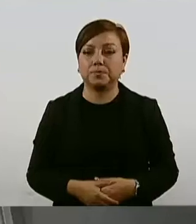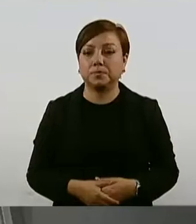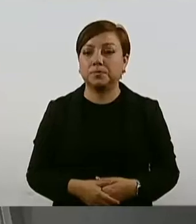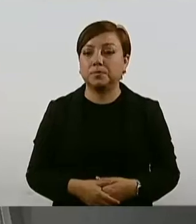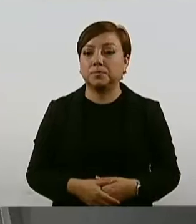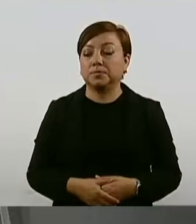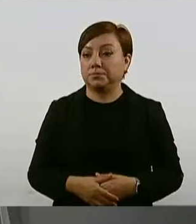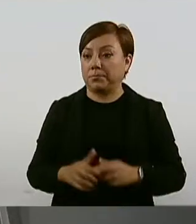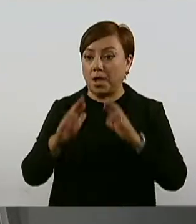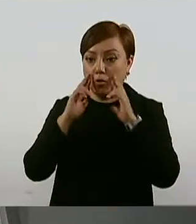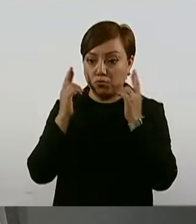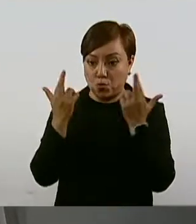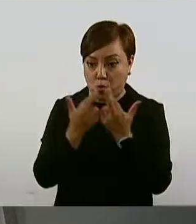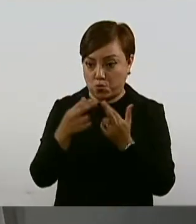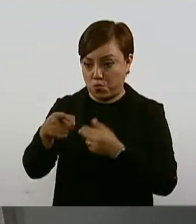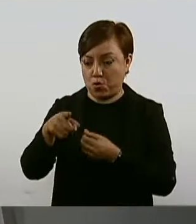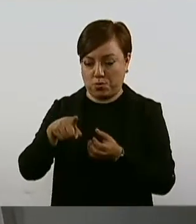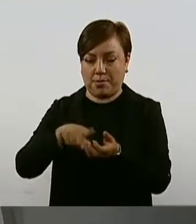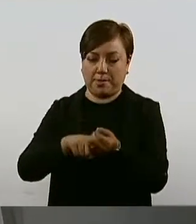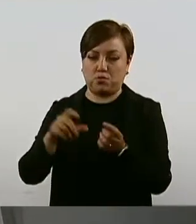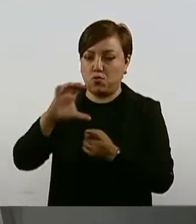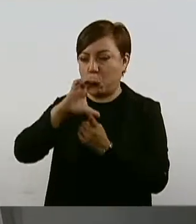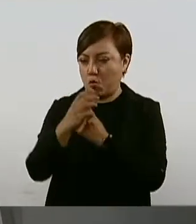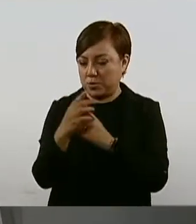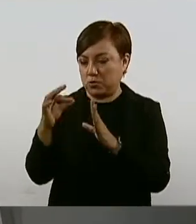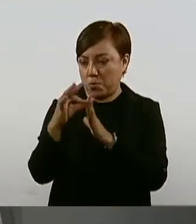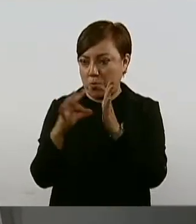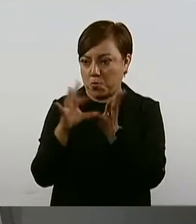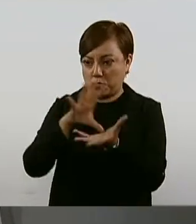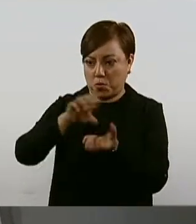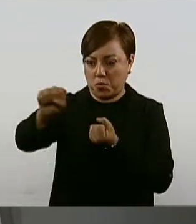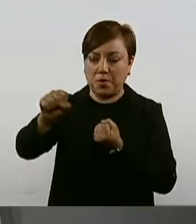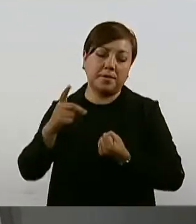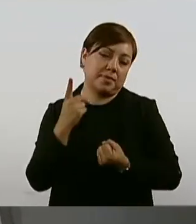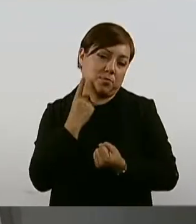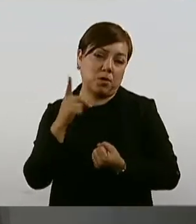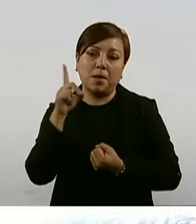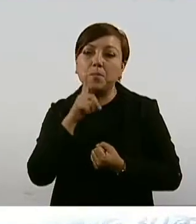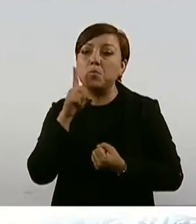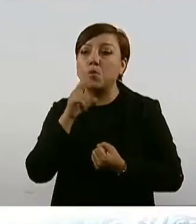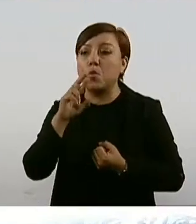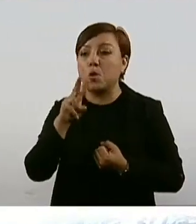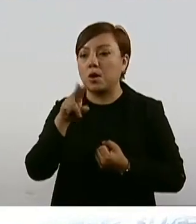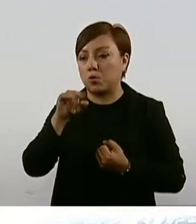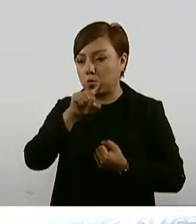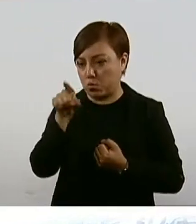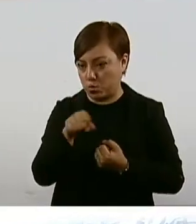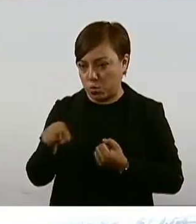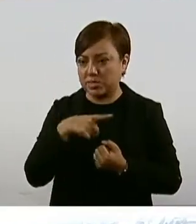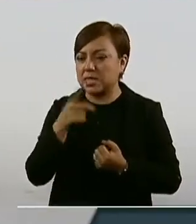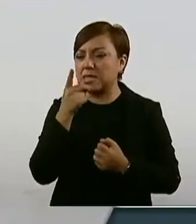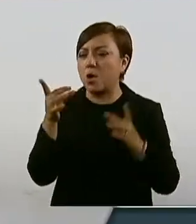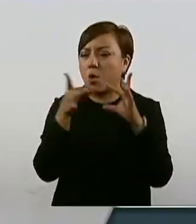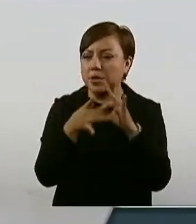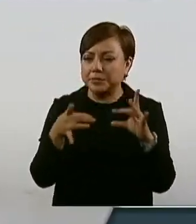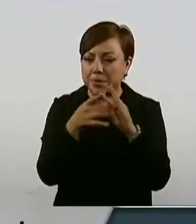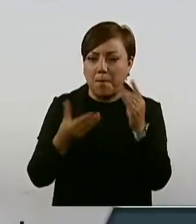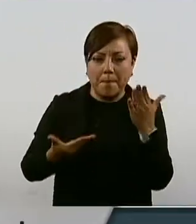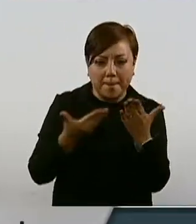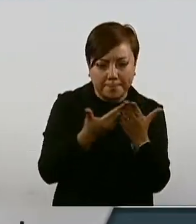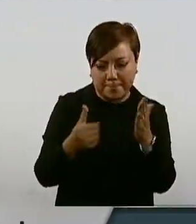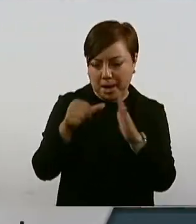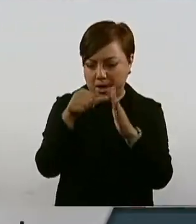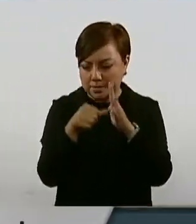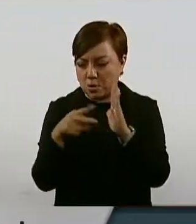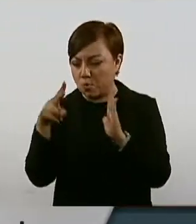Al concluir la reunión de la Comisión de Puntos Constitucionales, la diputada Cristina Ruiz Sandoval dio detalles de la reserva que presentó. Vamos a ver.